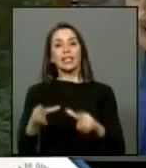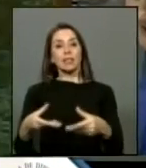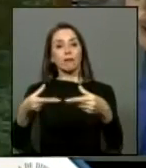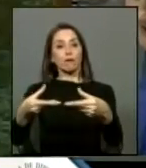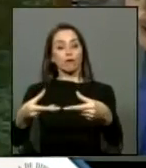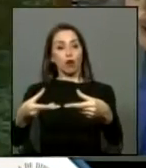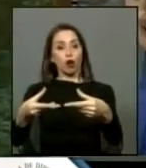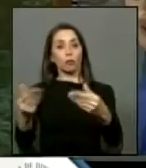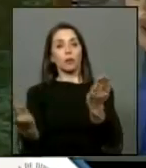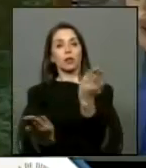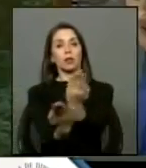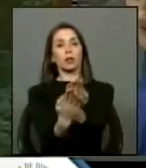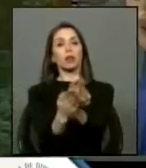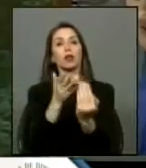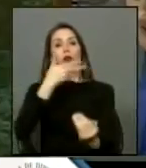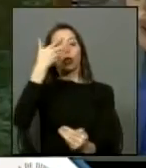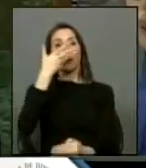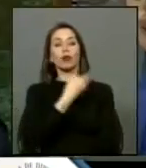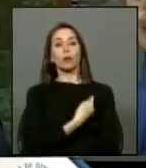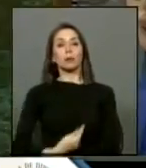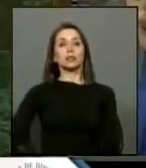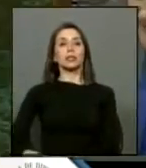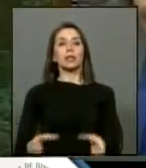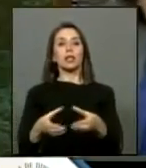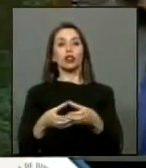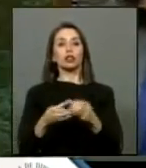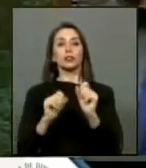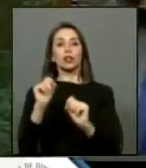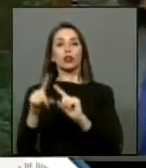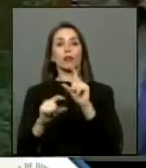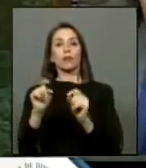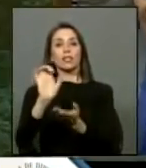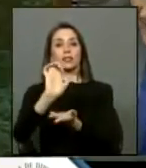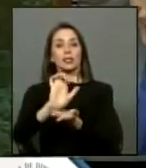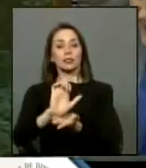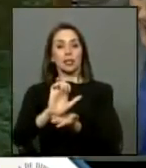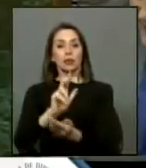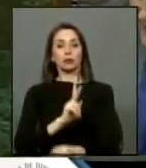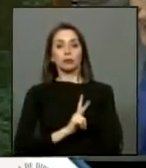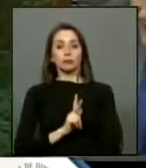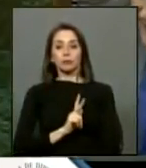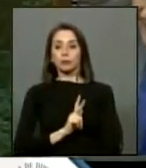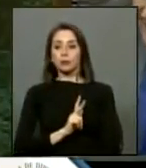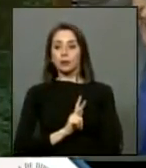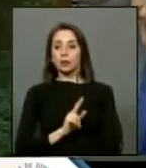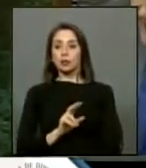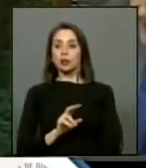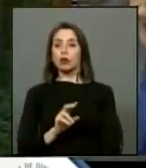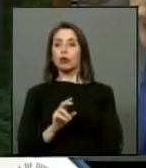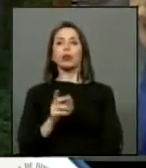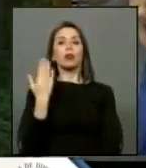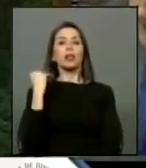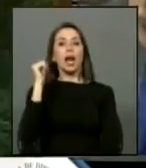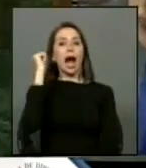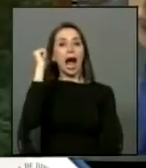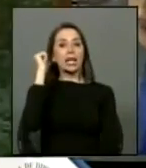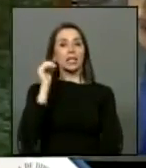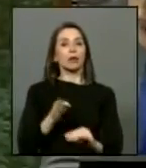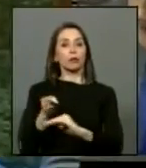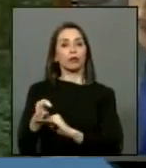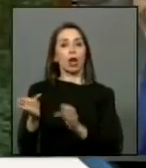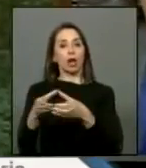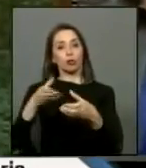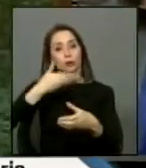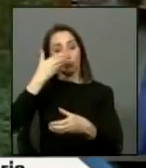adecuado la exposición del presidente del Consejo de Defensa del Estado, señor Juan Ignacio Piña realizada el día de ayer en dicha comisión.